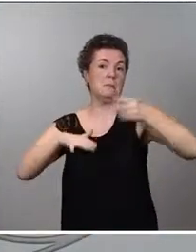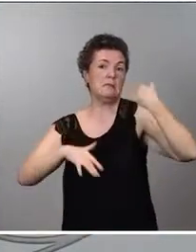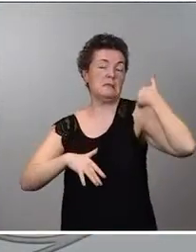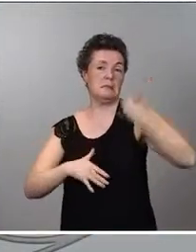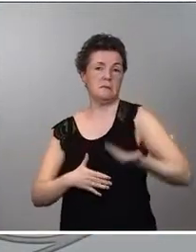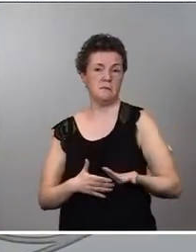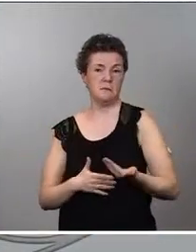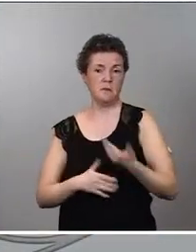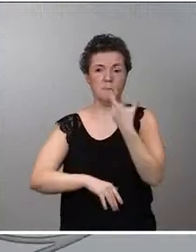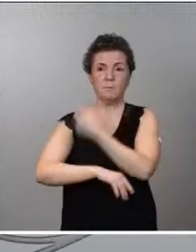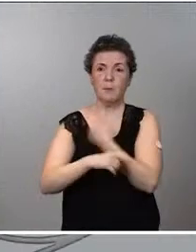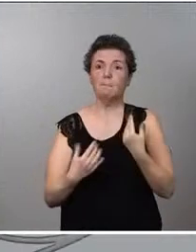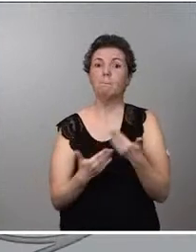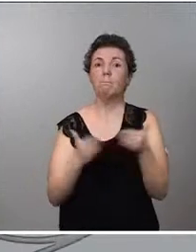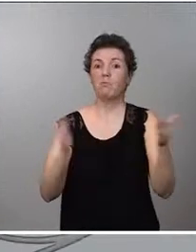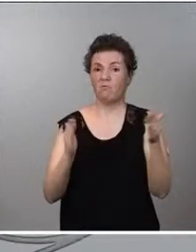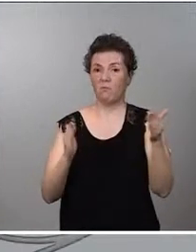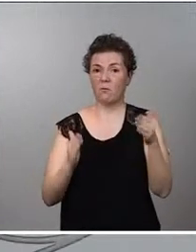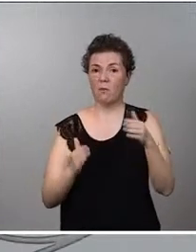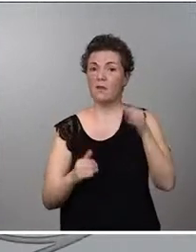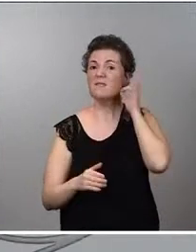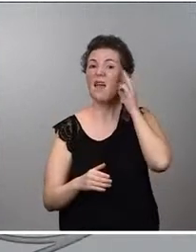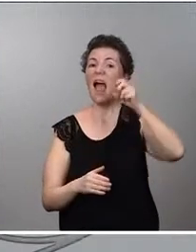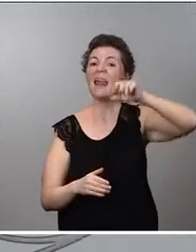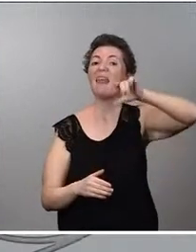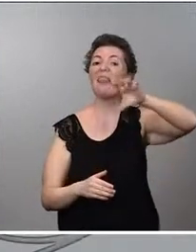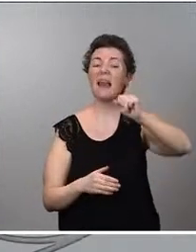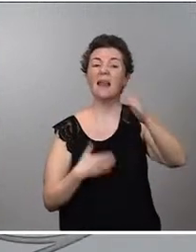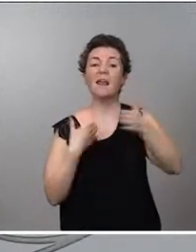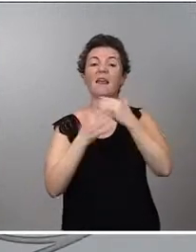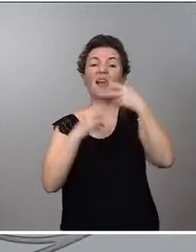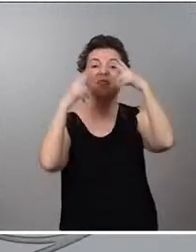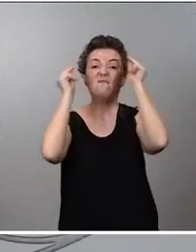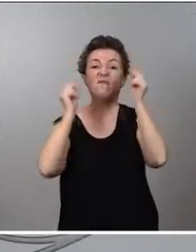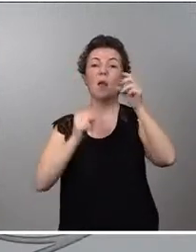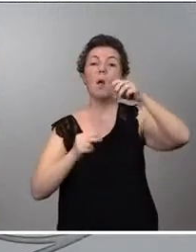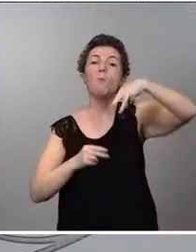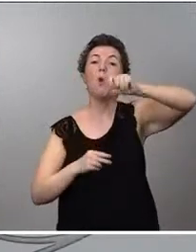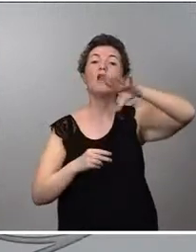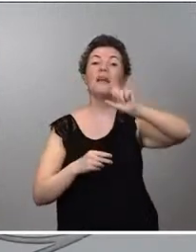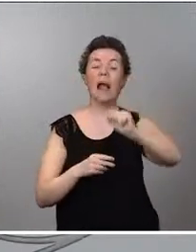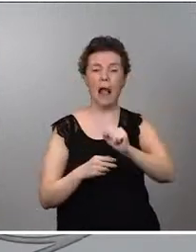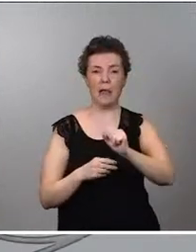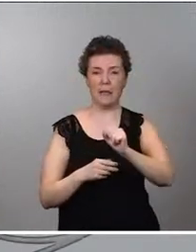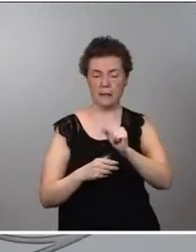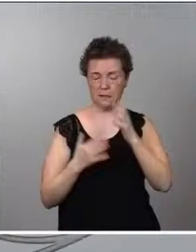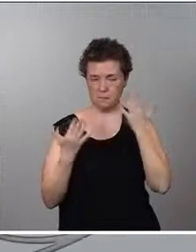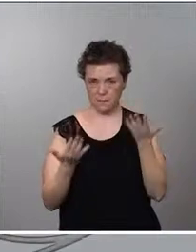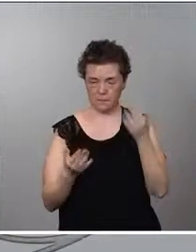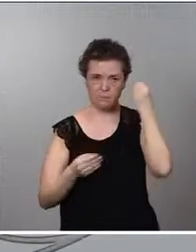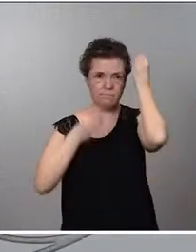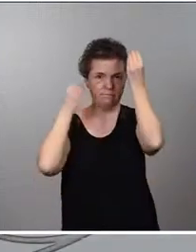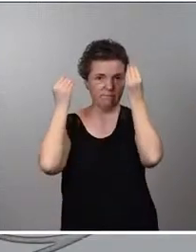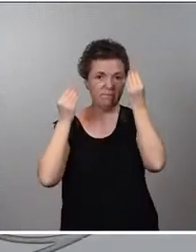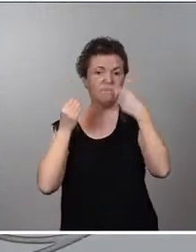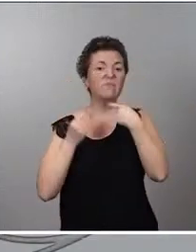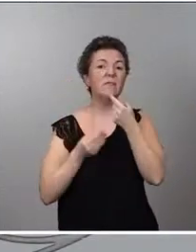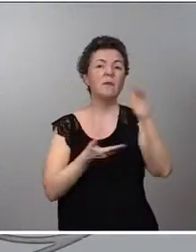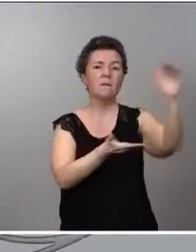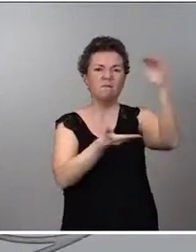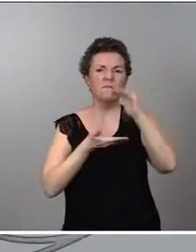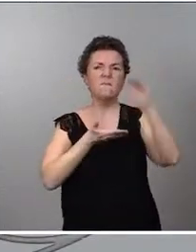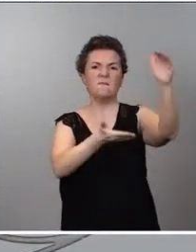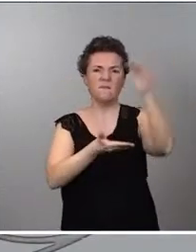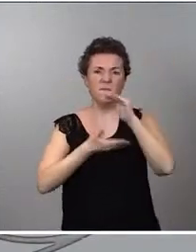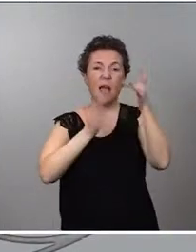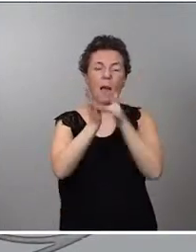pinchó por primera vez a Araceli y lo pinchó Mónica, la enfermera que la pinchó, pensábamos y les decíamos las cantidades que iban a llegar a partir de abril